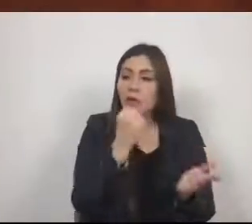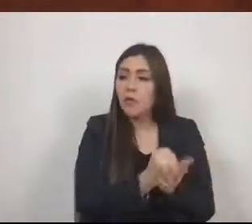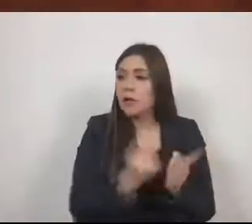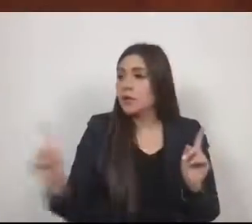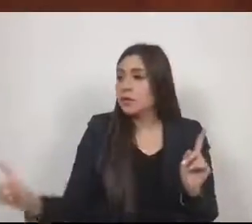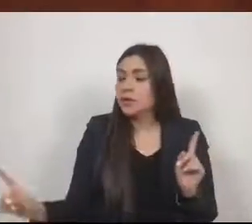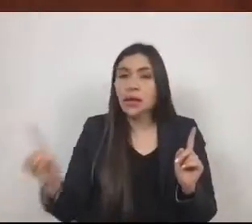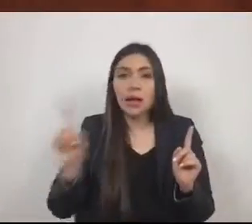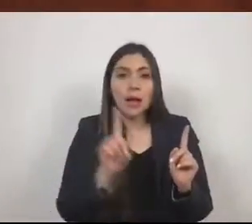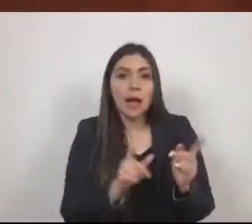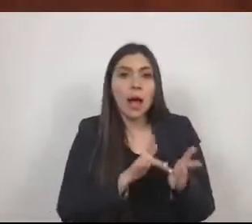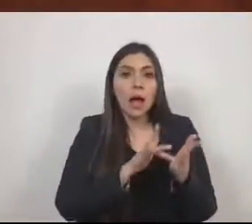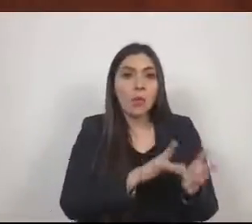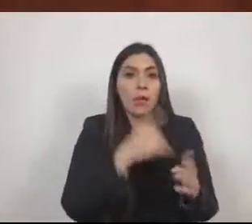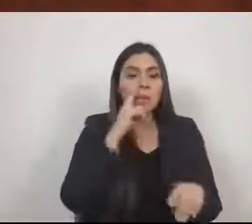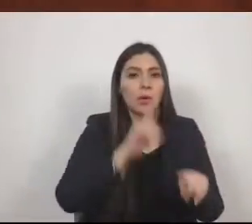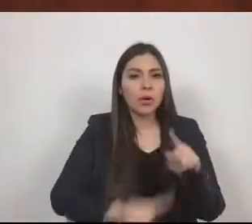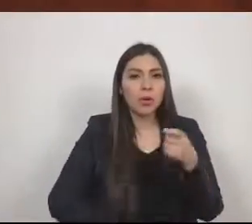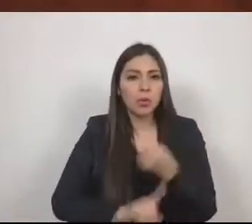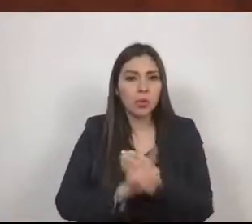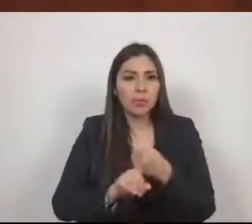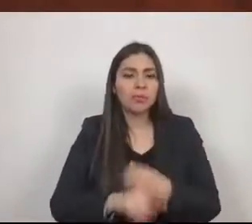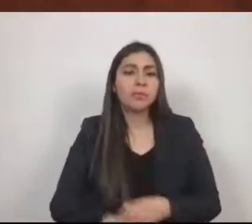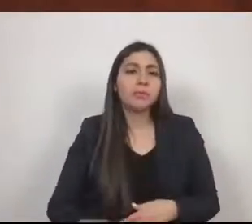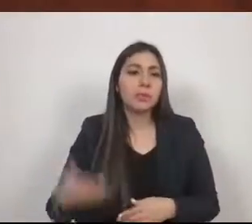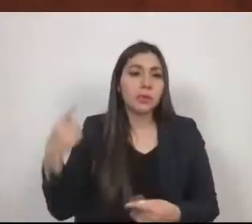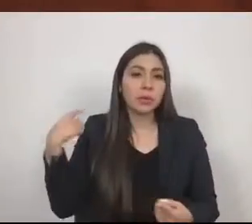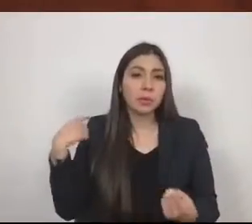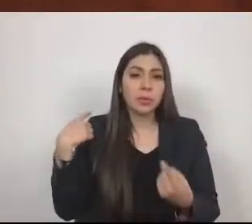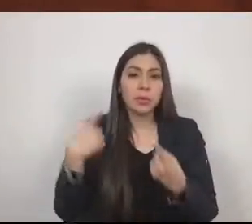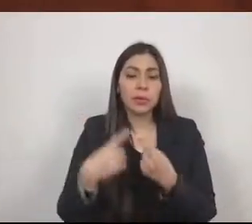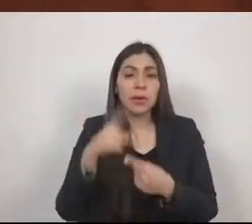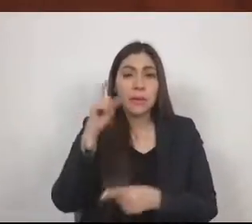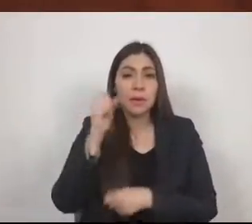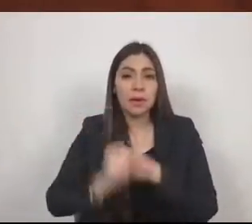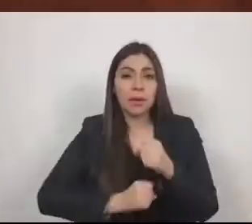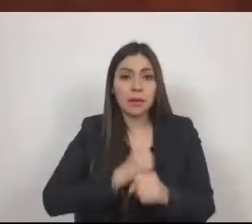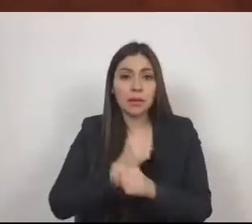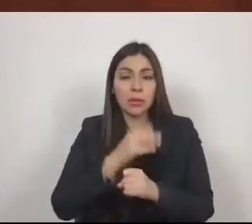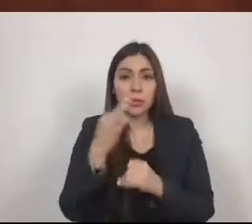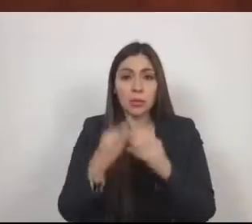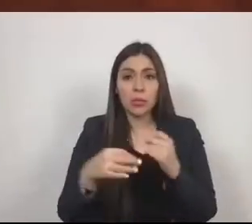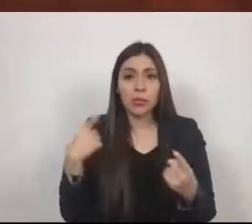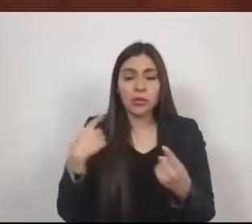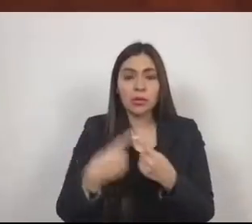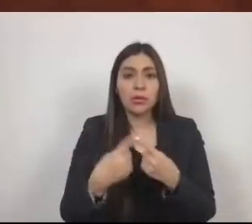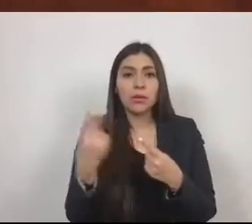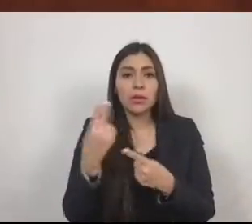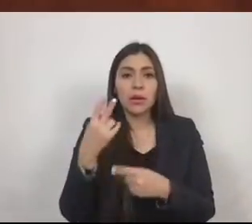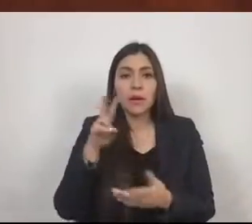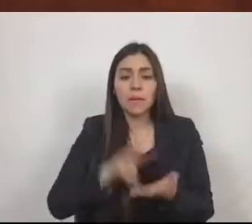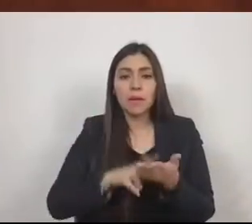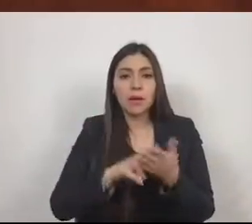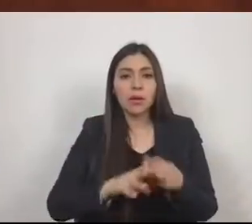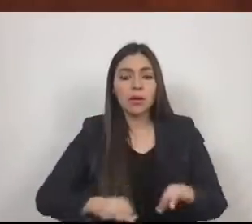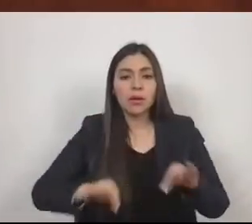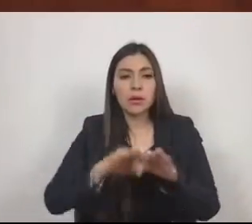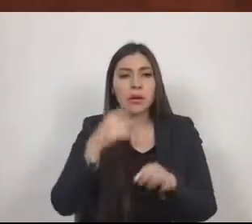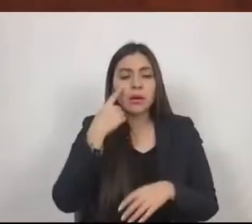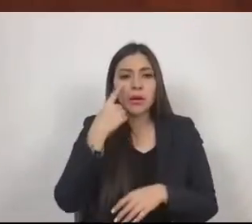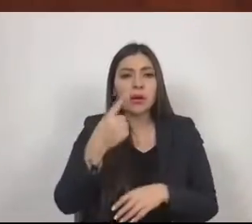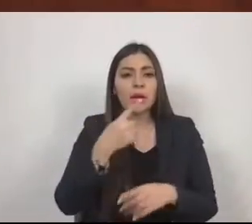términos operativos, a lo largo de los últimos 20 años, la importancia de identificar y delimitar las zonas